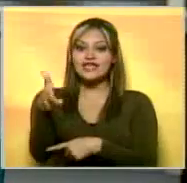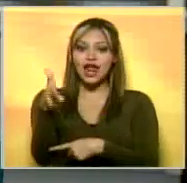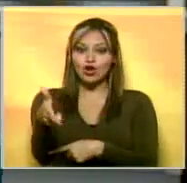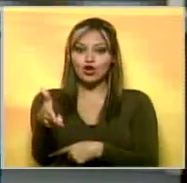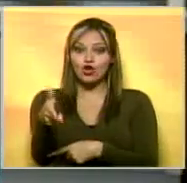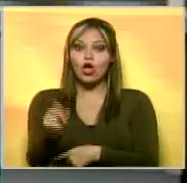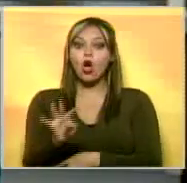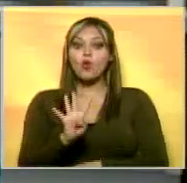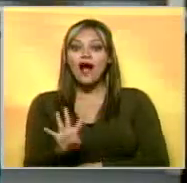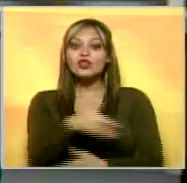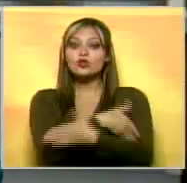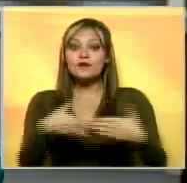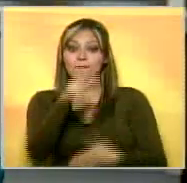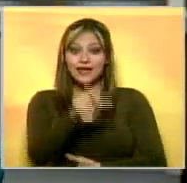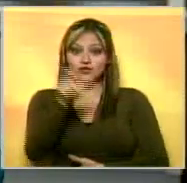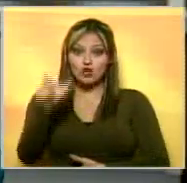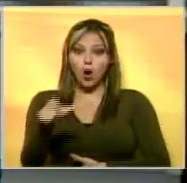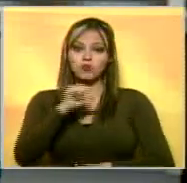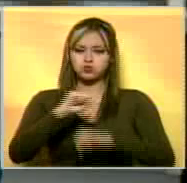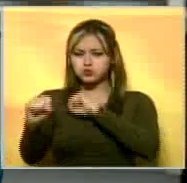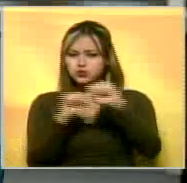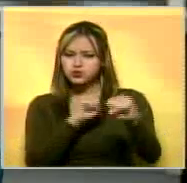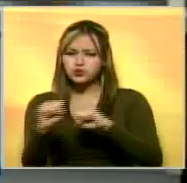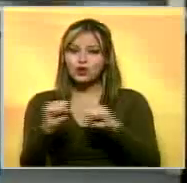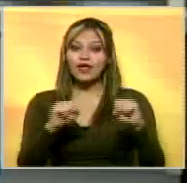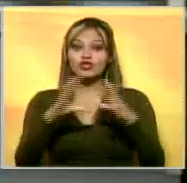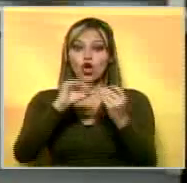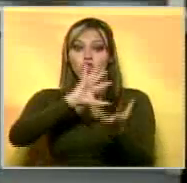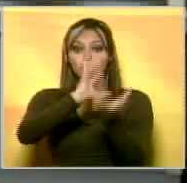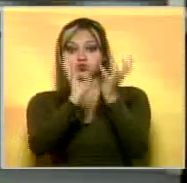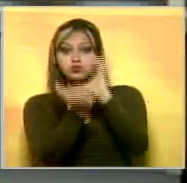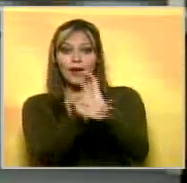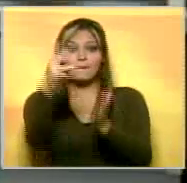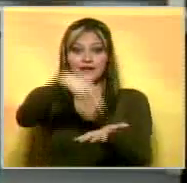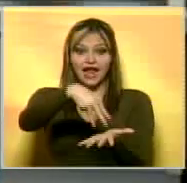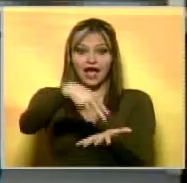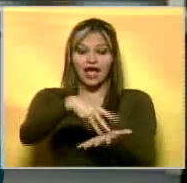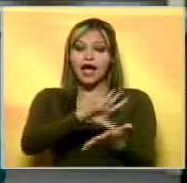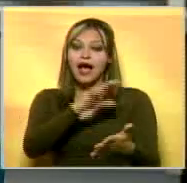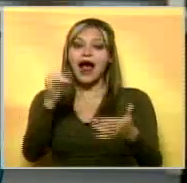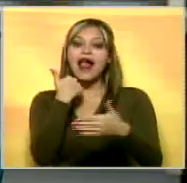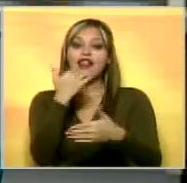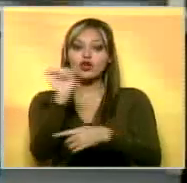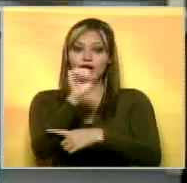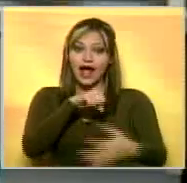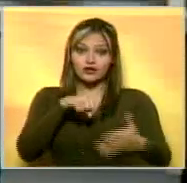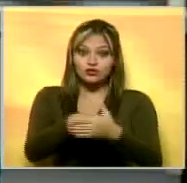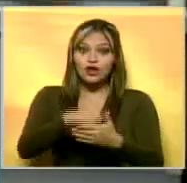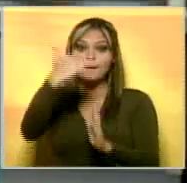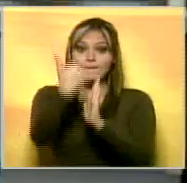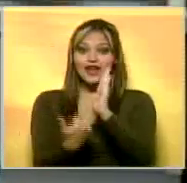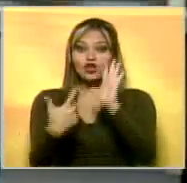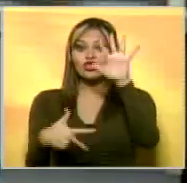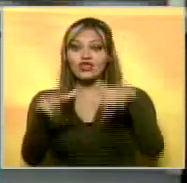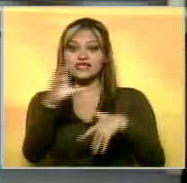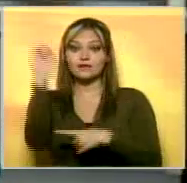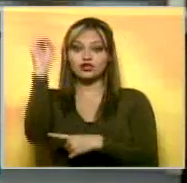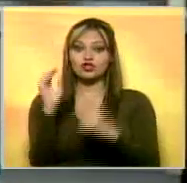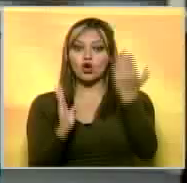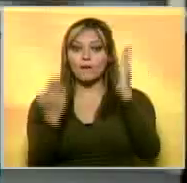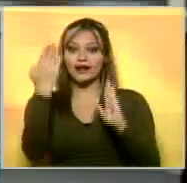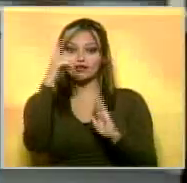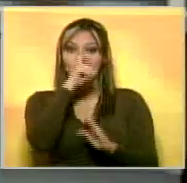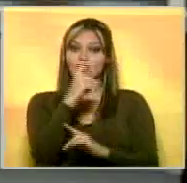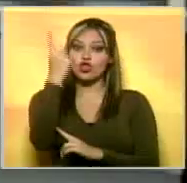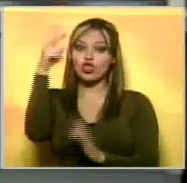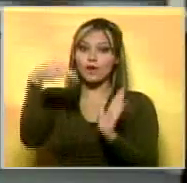Dijo que más de 4 millones de personas se han movilizado por la geografía mirandina y que los accidentes de tránsito han disminuido un 13% en comparación